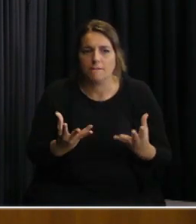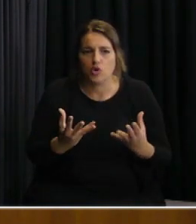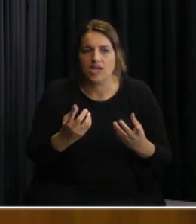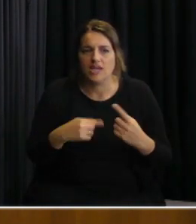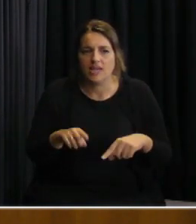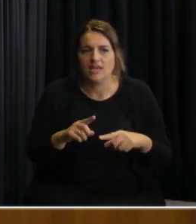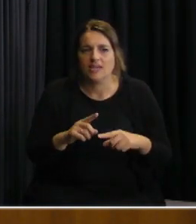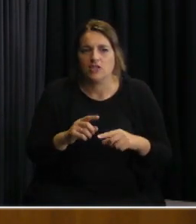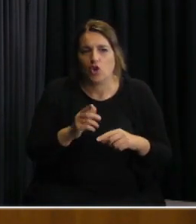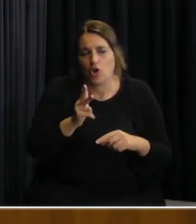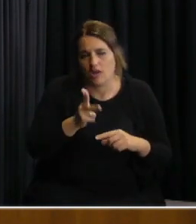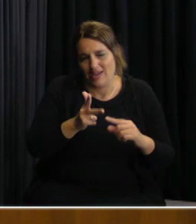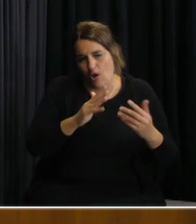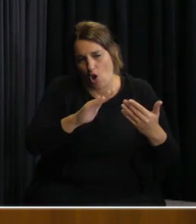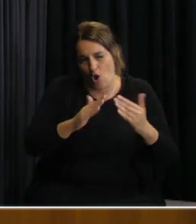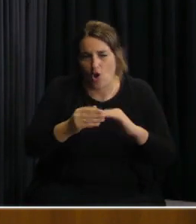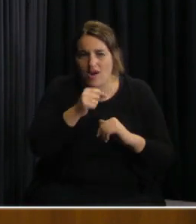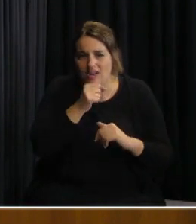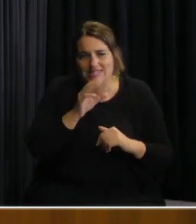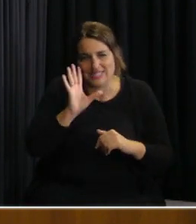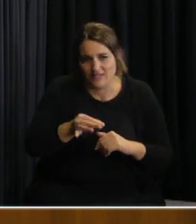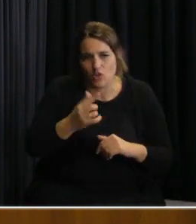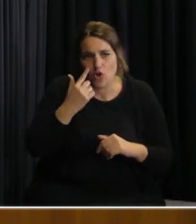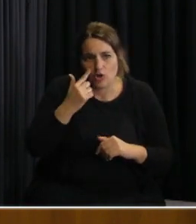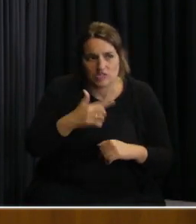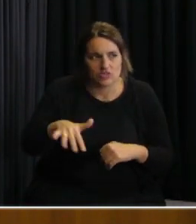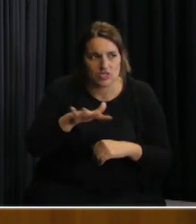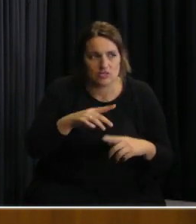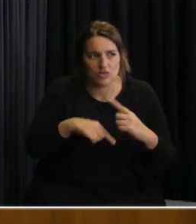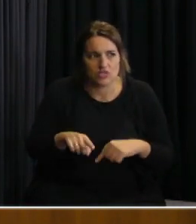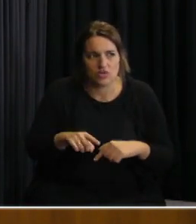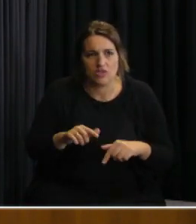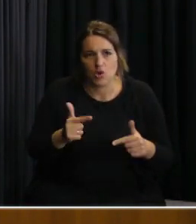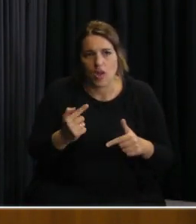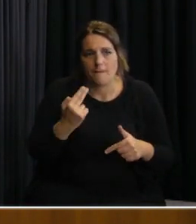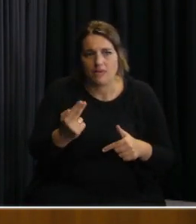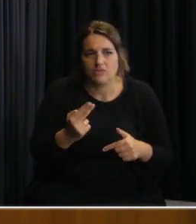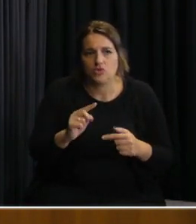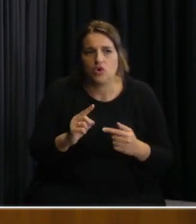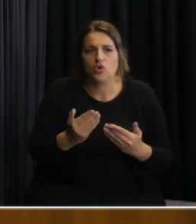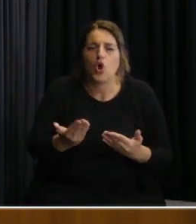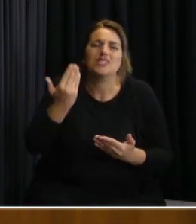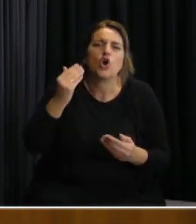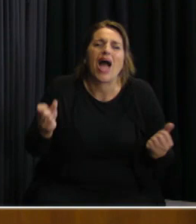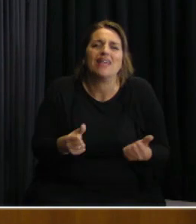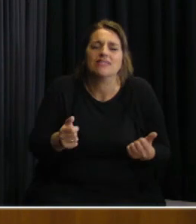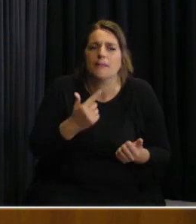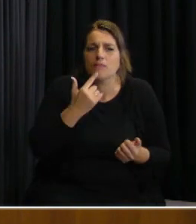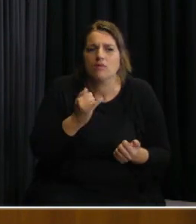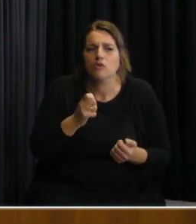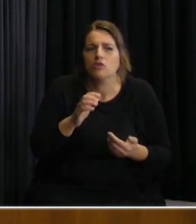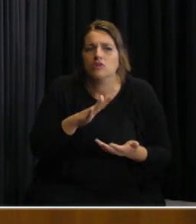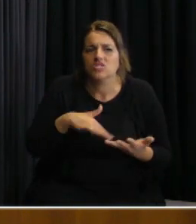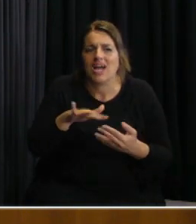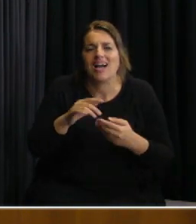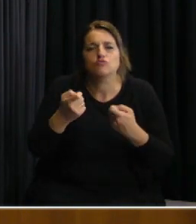intervención a los residenciales sabiendo esta realidad de la cantidad que no están habilitados no se pudo hacer antes cuando por ejemplo la sociedad